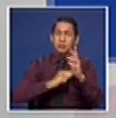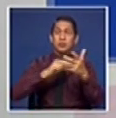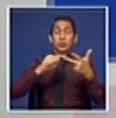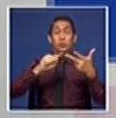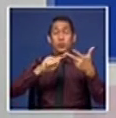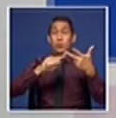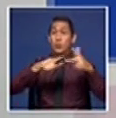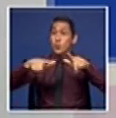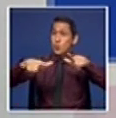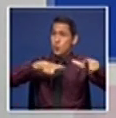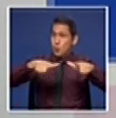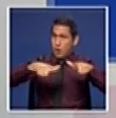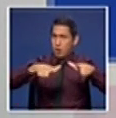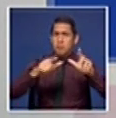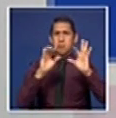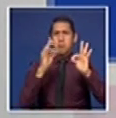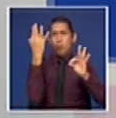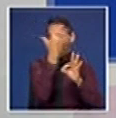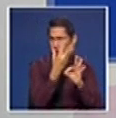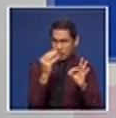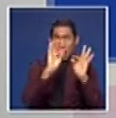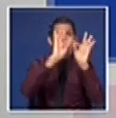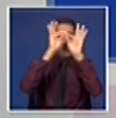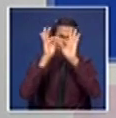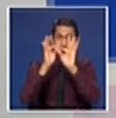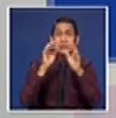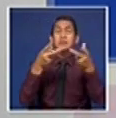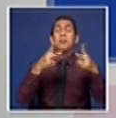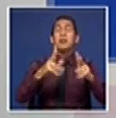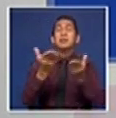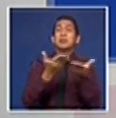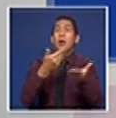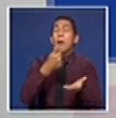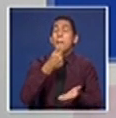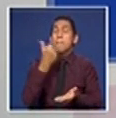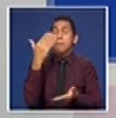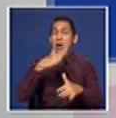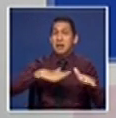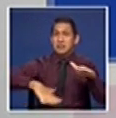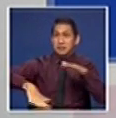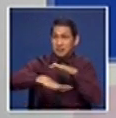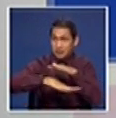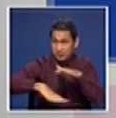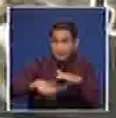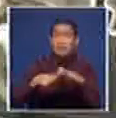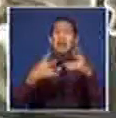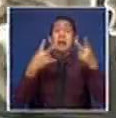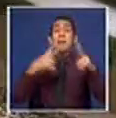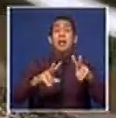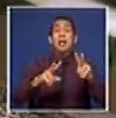ambientación característica del lugar, contar con servicios básicos y debe tener instalaciones sanitarias.